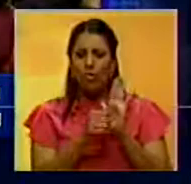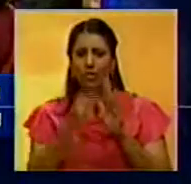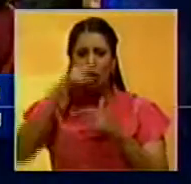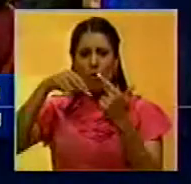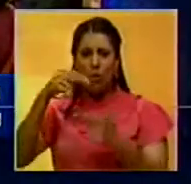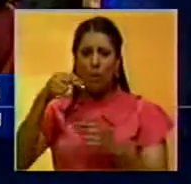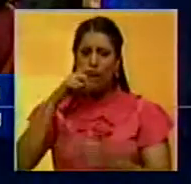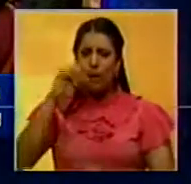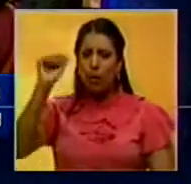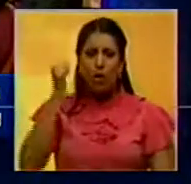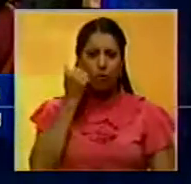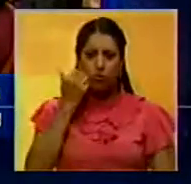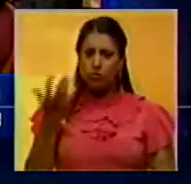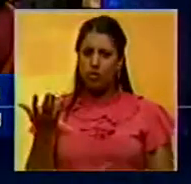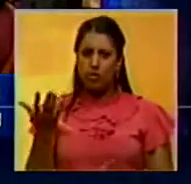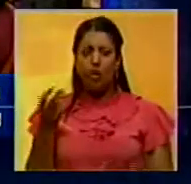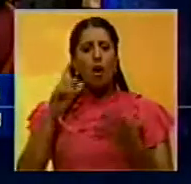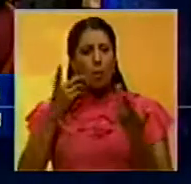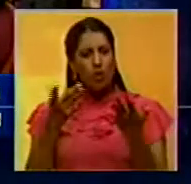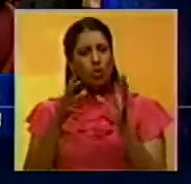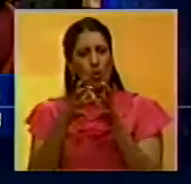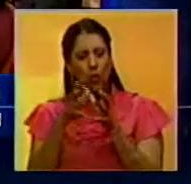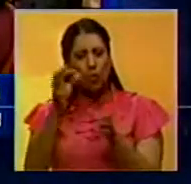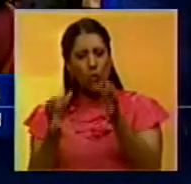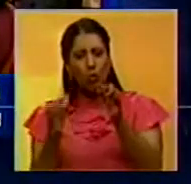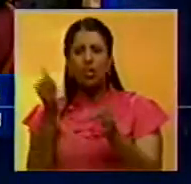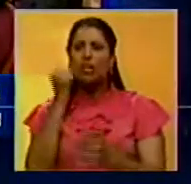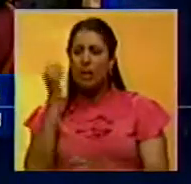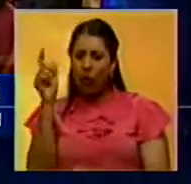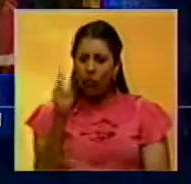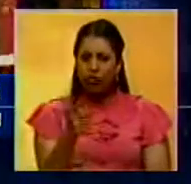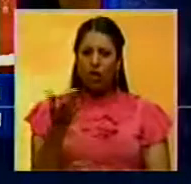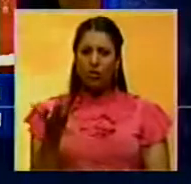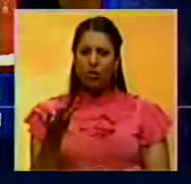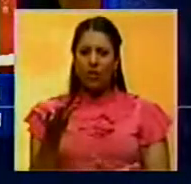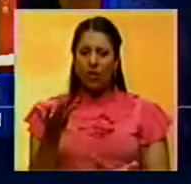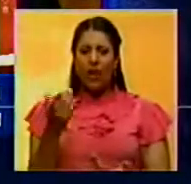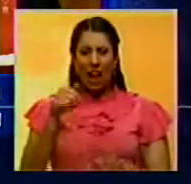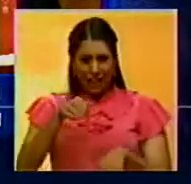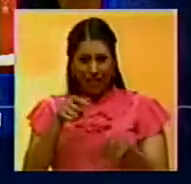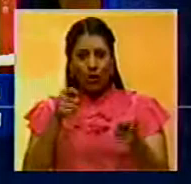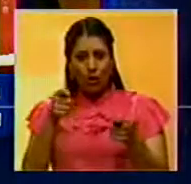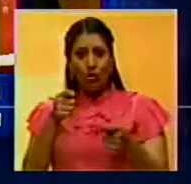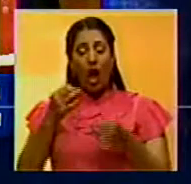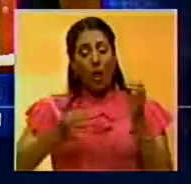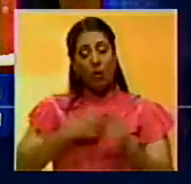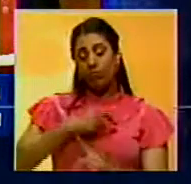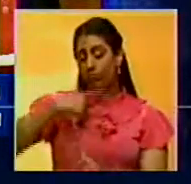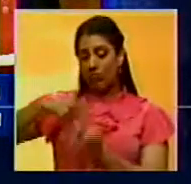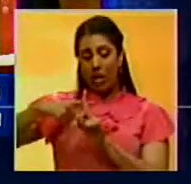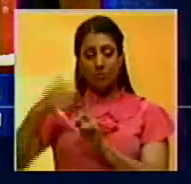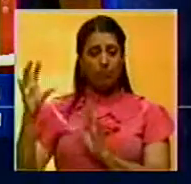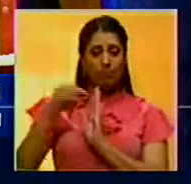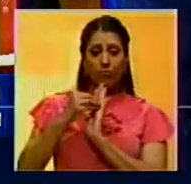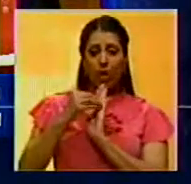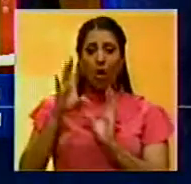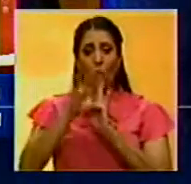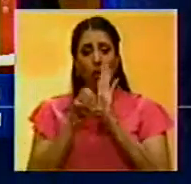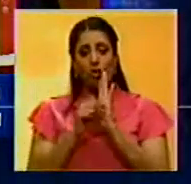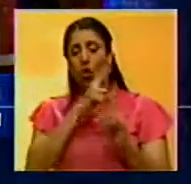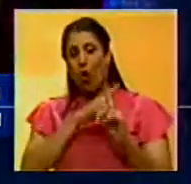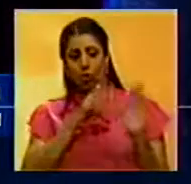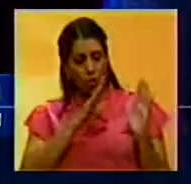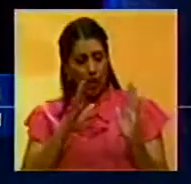la República Bolivariana de Venezuela por parte del Tribunal Supremo de Justicia. A esta medida, se sumaron el bloque constitucional y